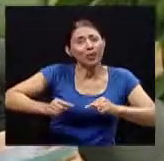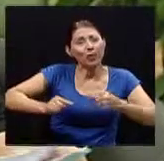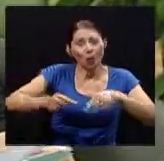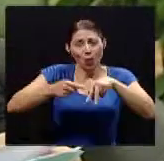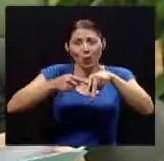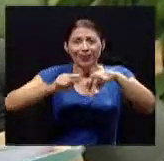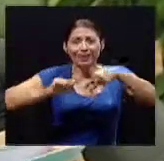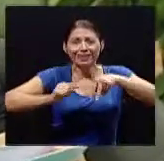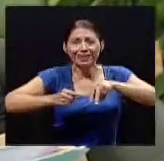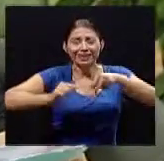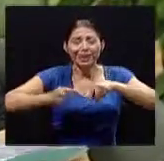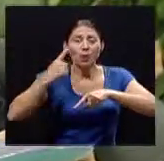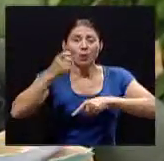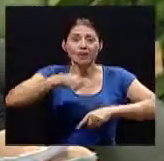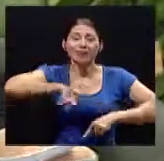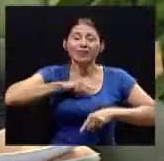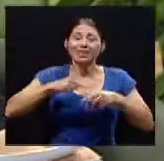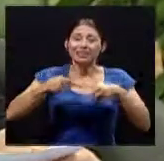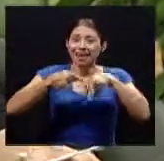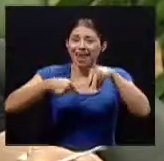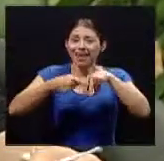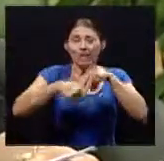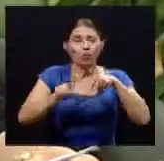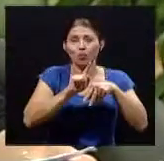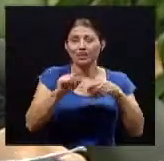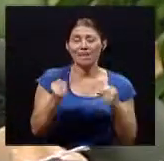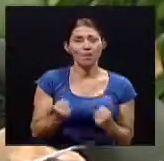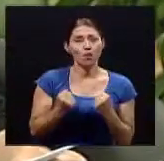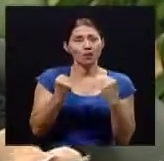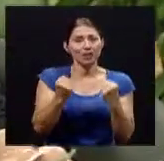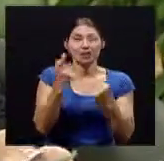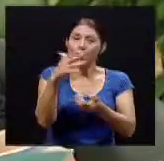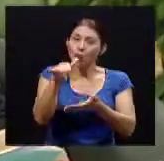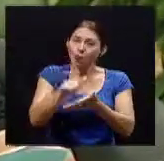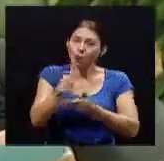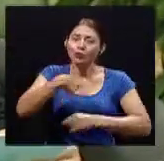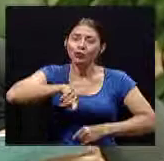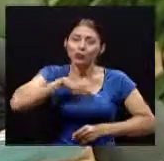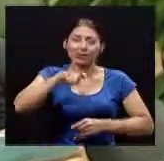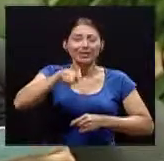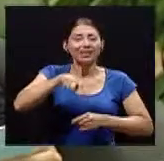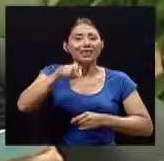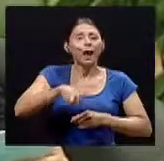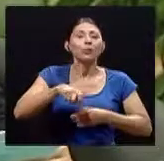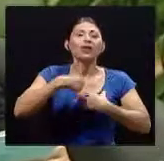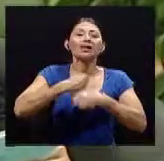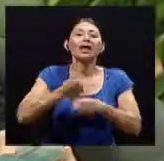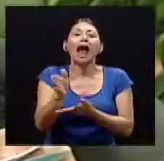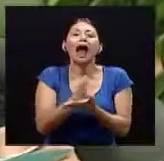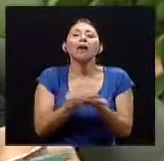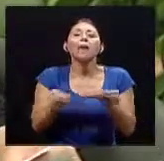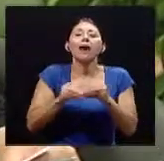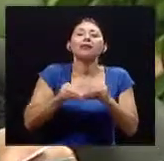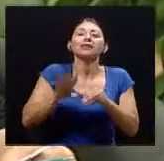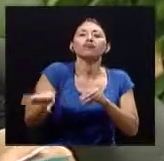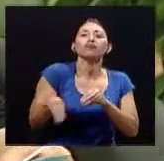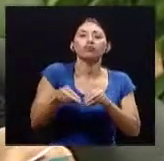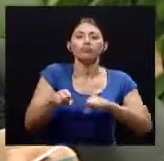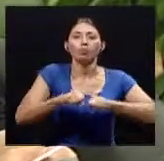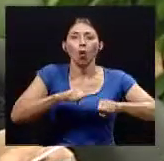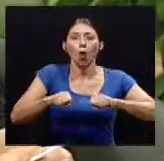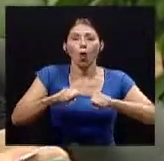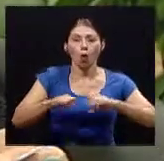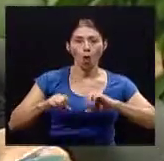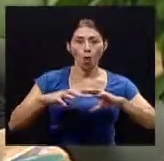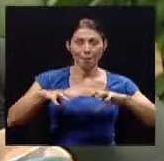fortalecidas es por eso que necesitamos una actividad física complementaria porque si solo ejercitamos los mismos músculos el resto de la